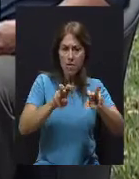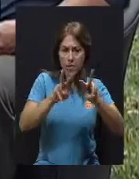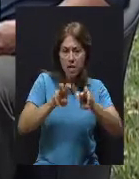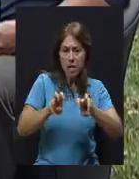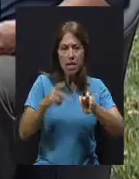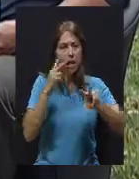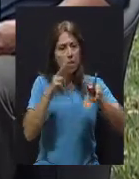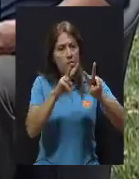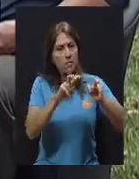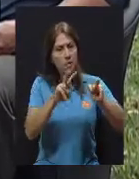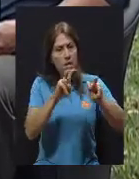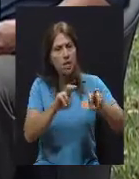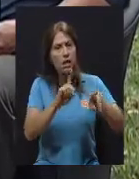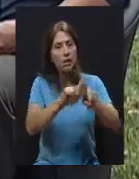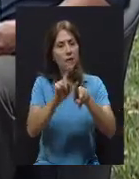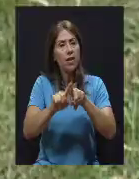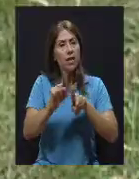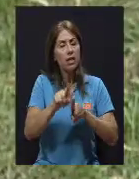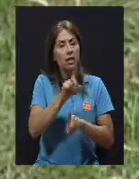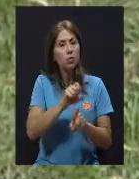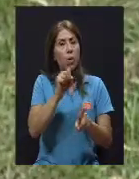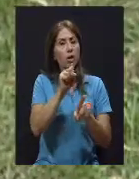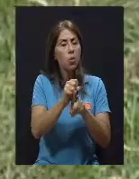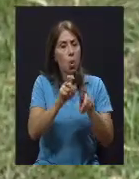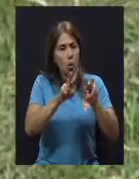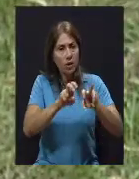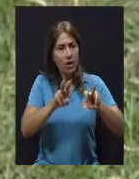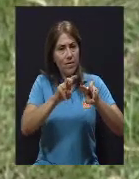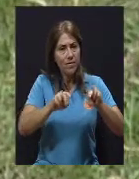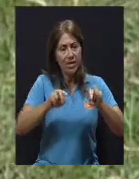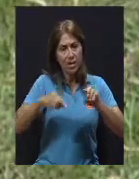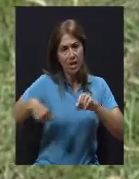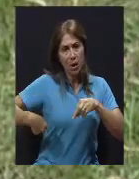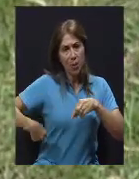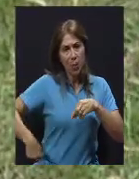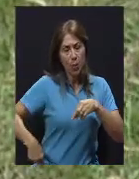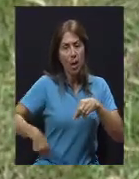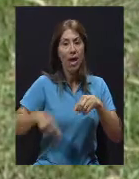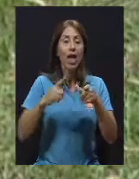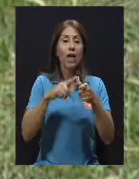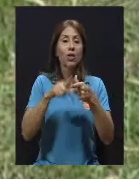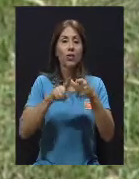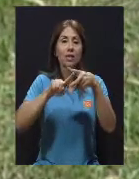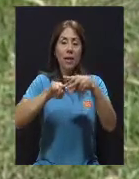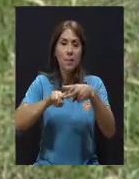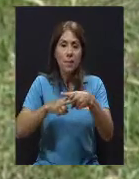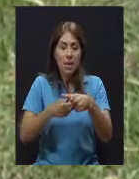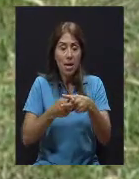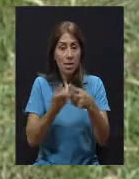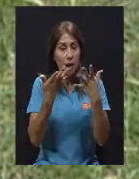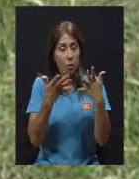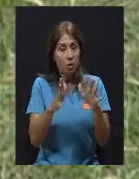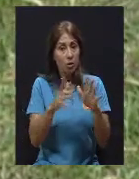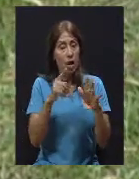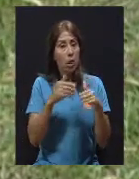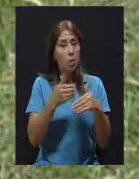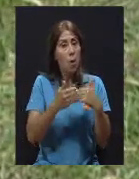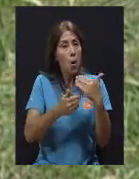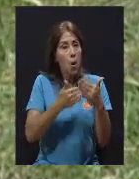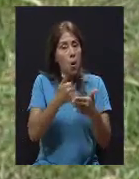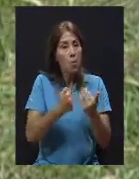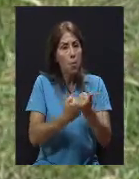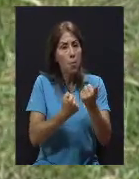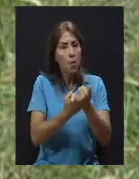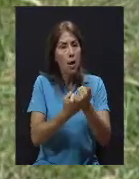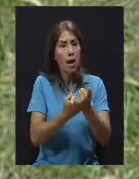revisa la herida quirúrgica del apósito, empieza a colocar semifóler al paciente cuando ya empieza a despertar, se le